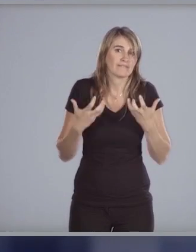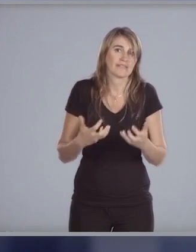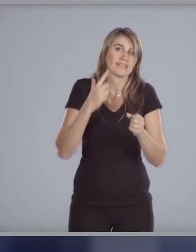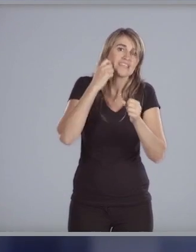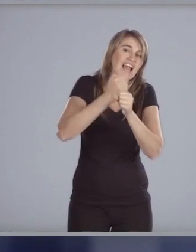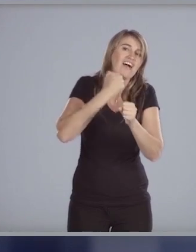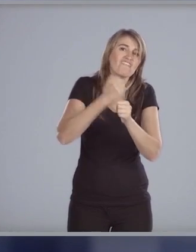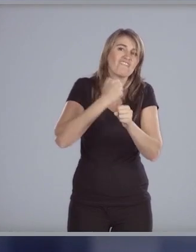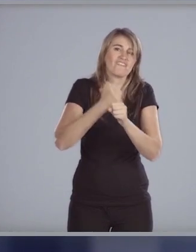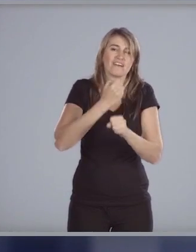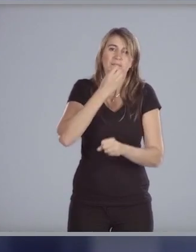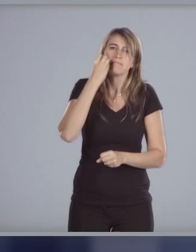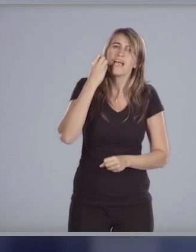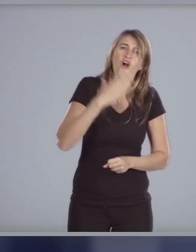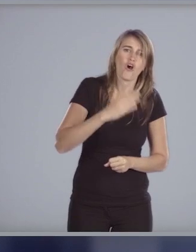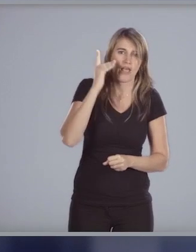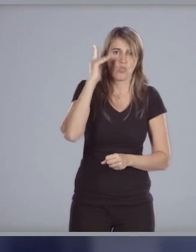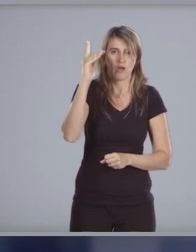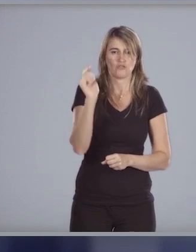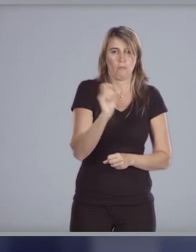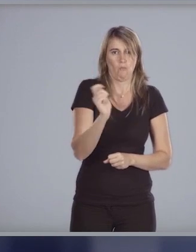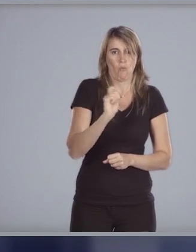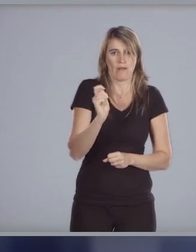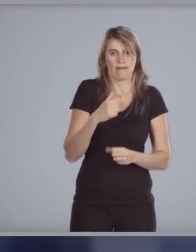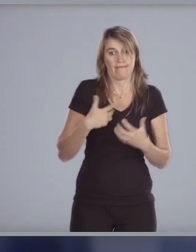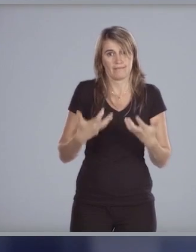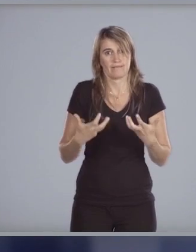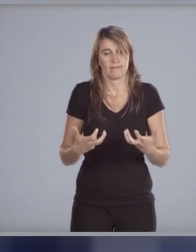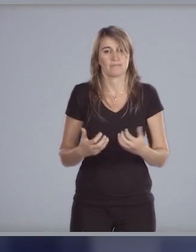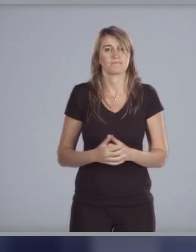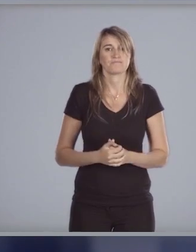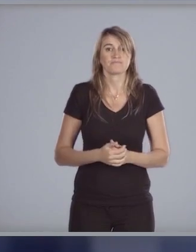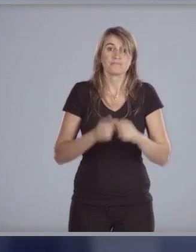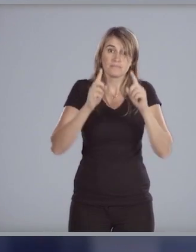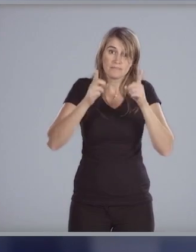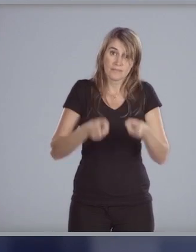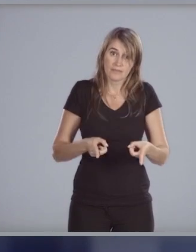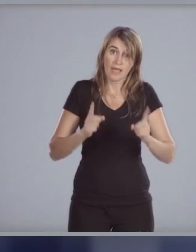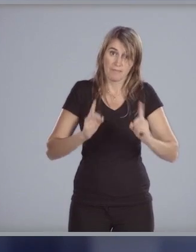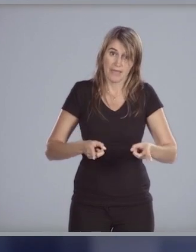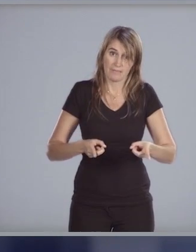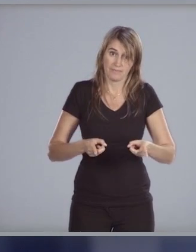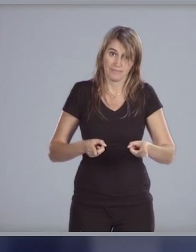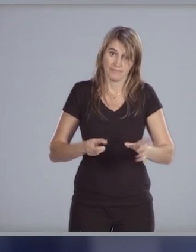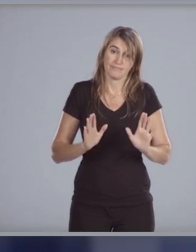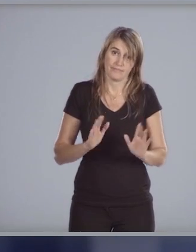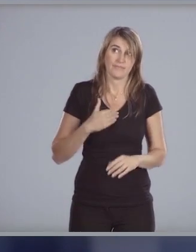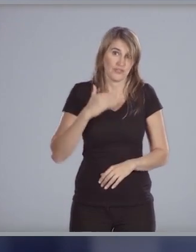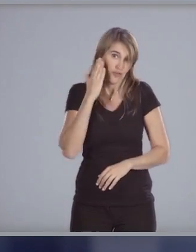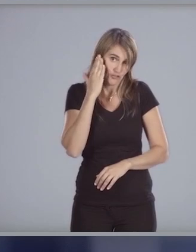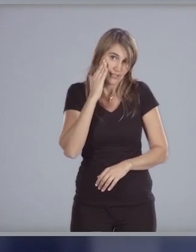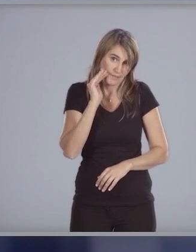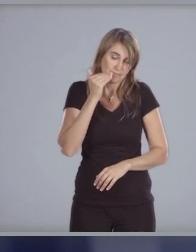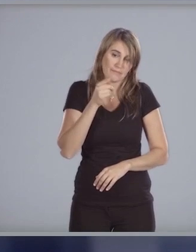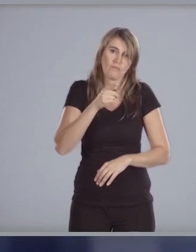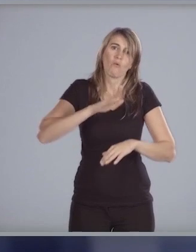trabajaremos por la mejor educación pública posible y a su vez no dejamos de reconocer el